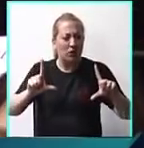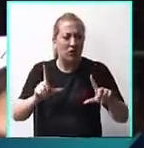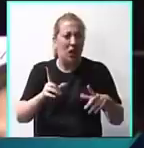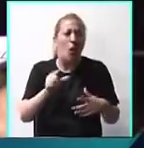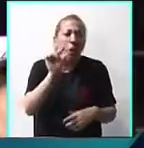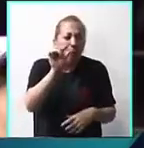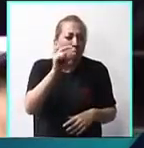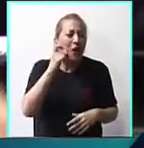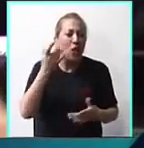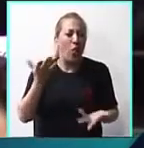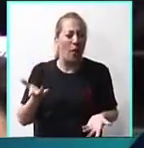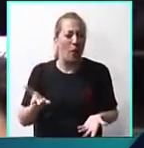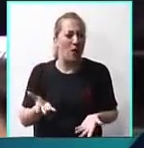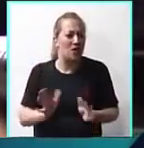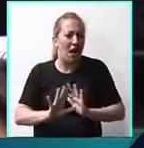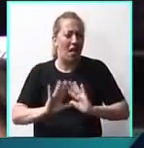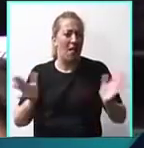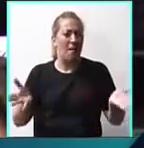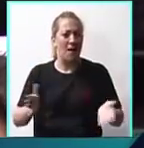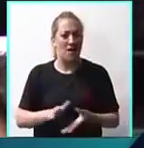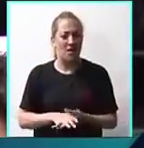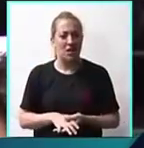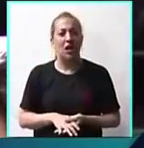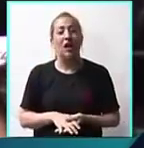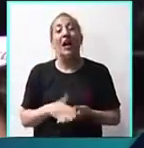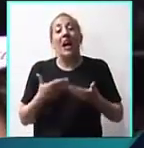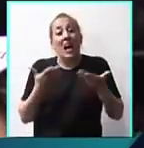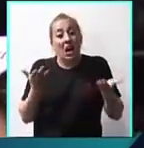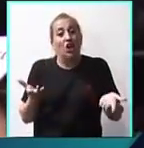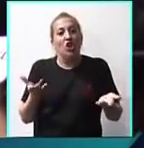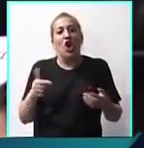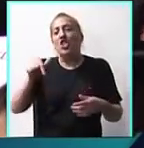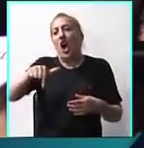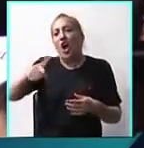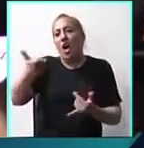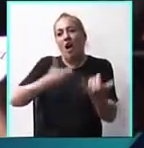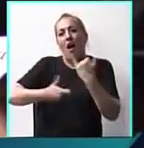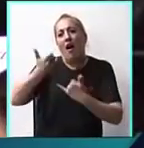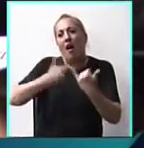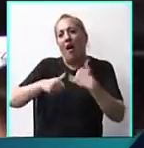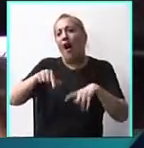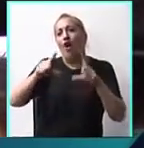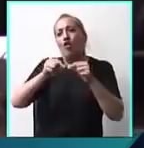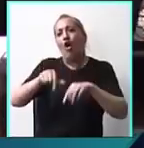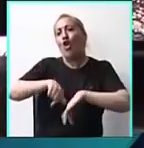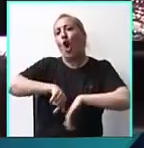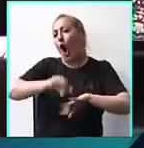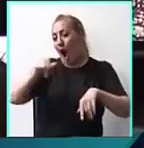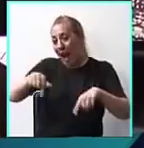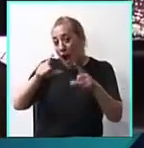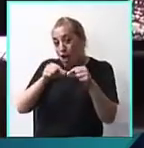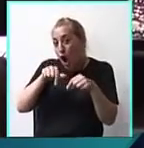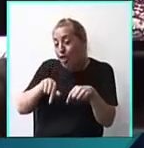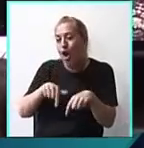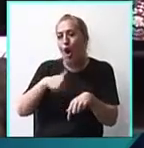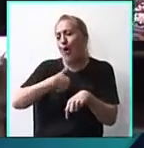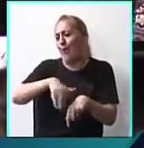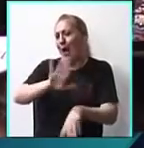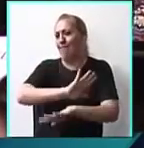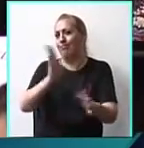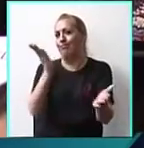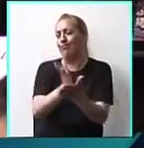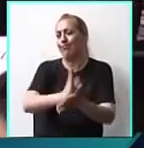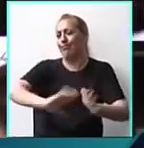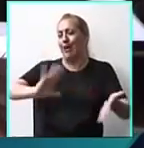vergüenza, nada más. Entonces aquellos que hoy nos dicen que con este código van a combatir las mafias, le digo que este código